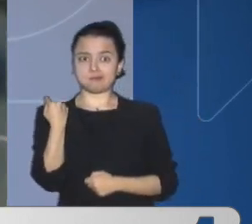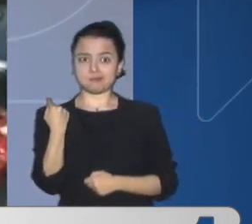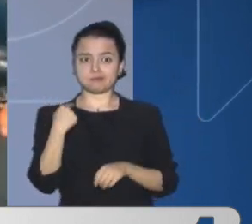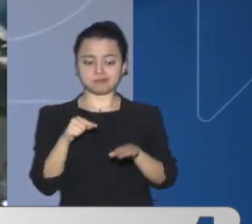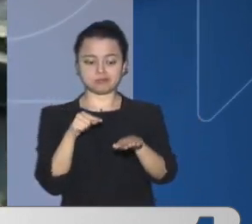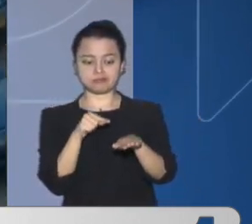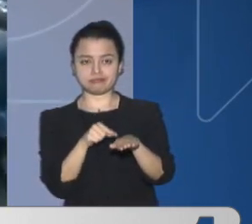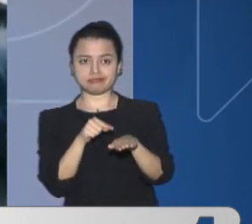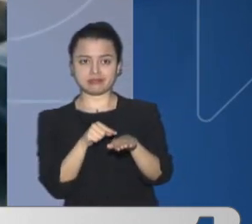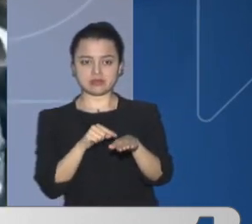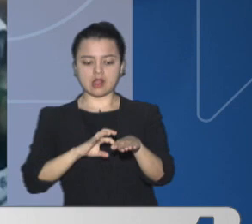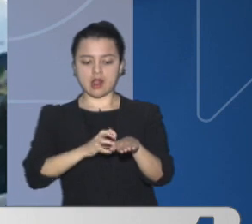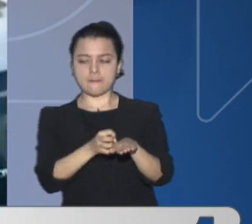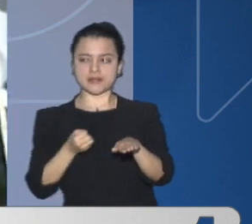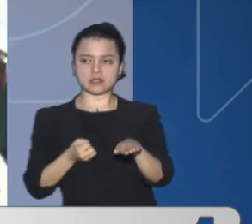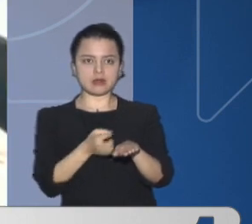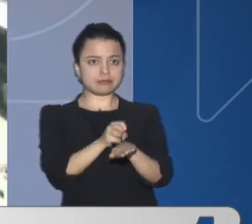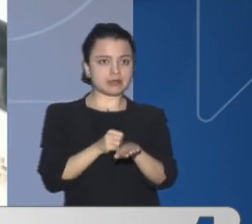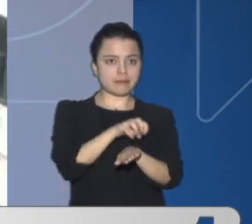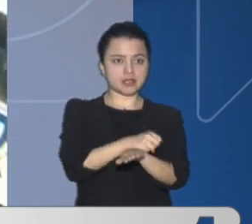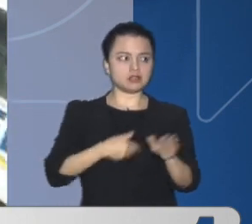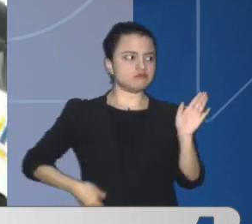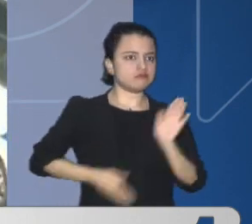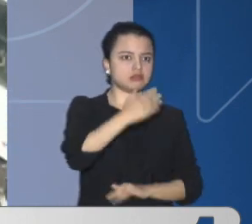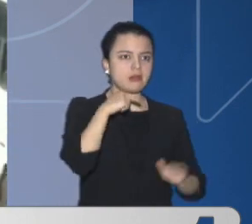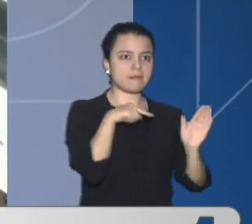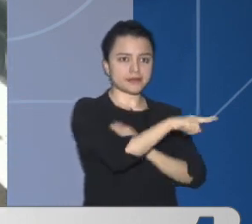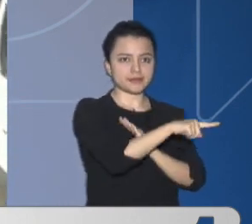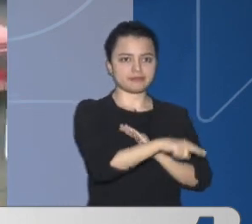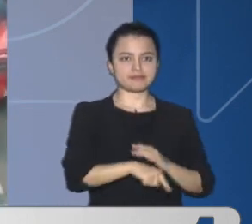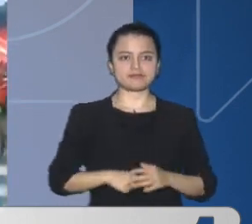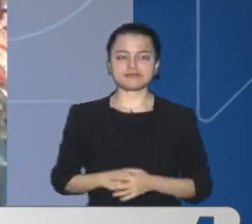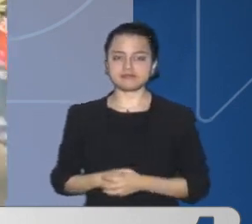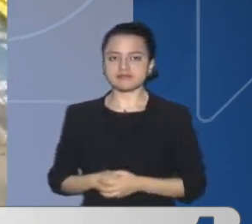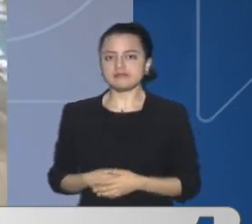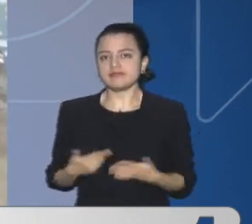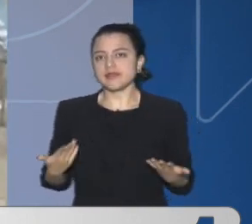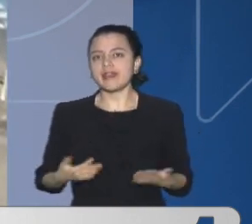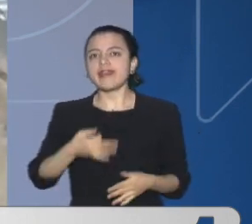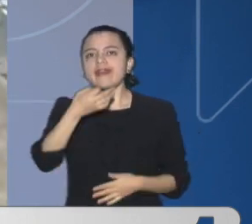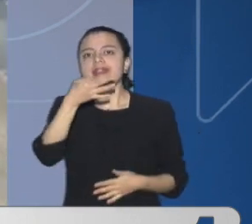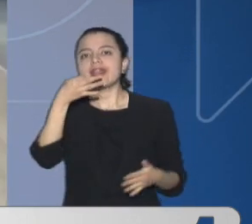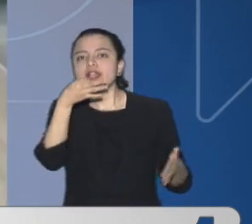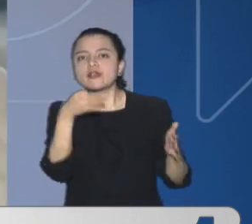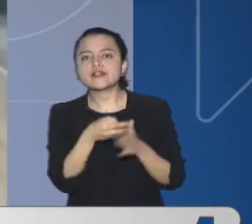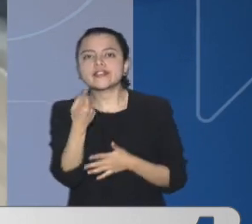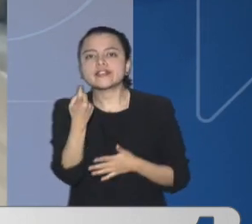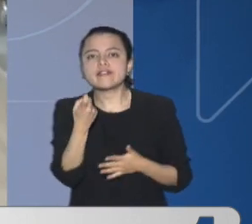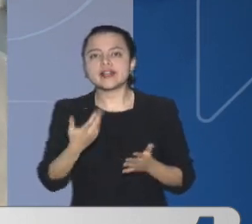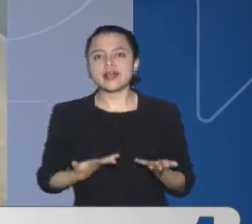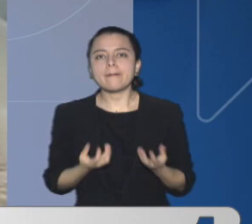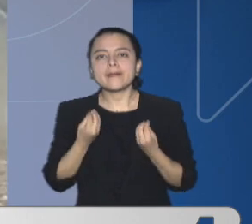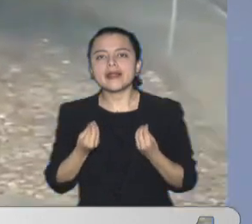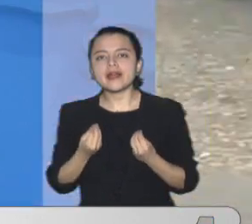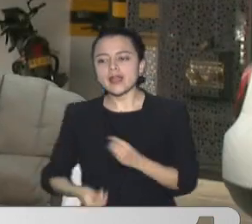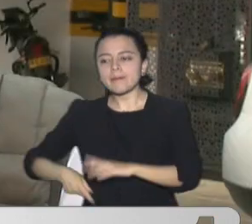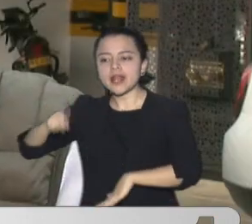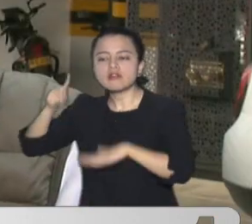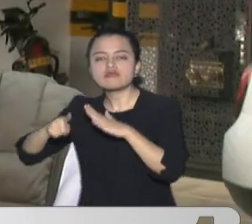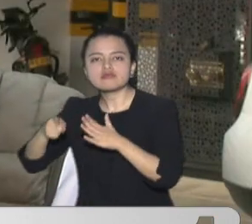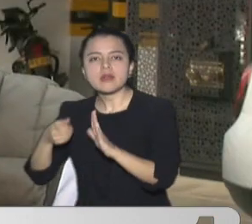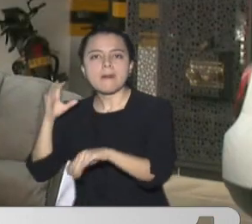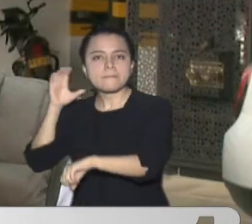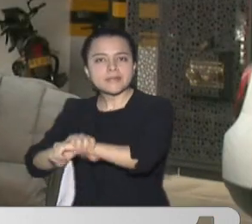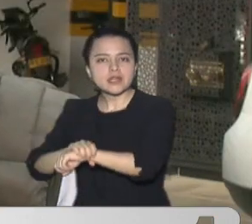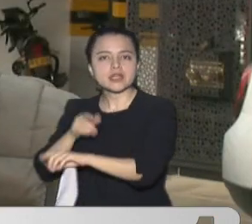del lugar La policía Identificó a uno De ellos Pero quedó En libertad Por falta de denuncia Allí se encuentra Bajo custodia Pero